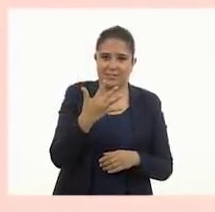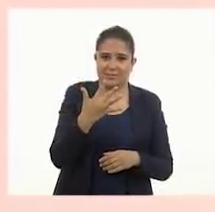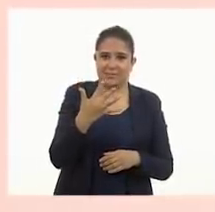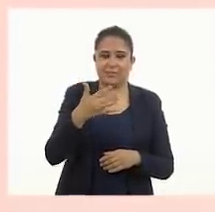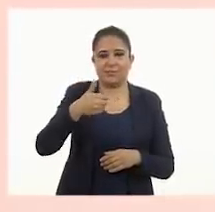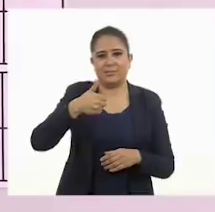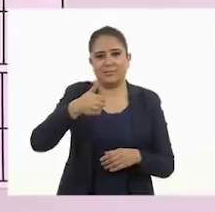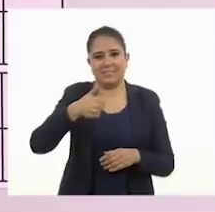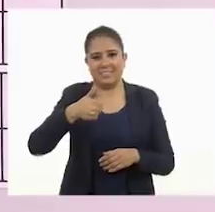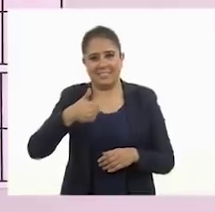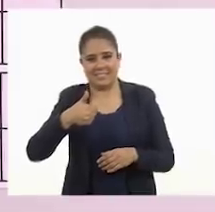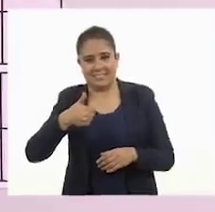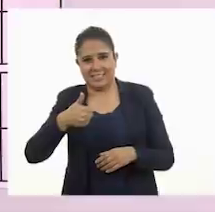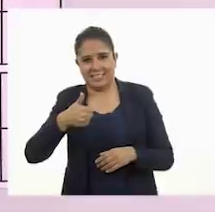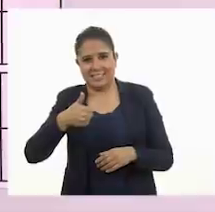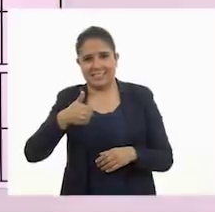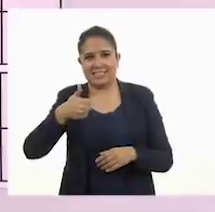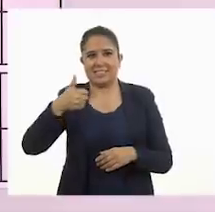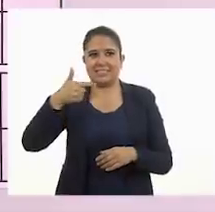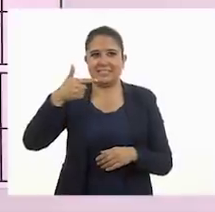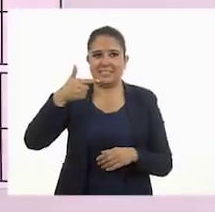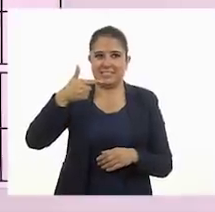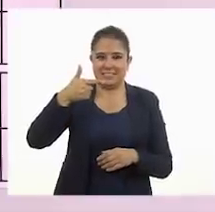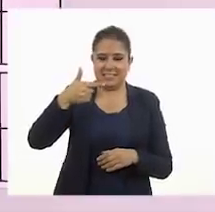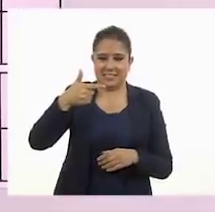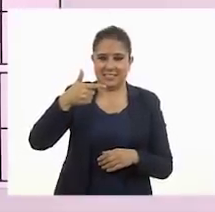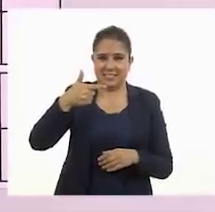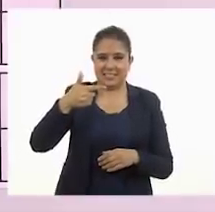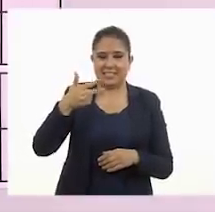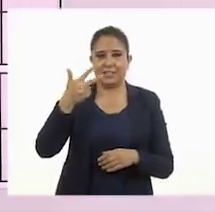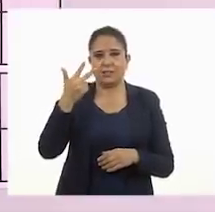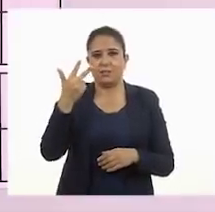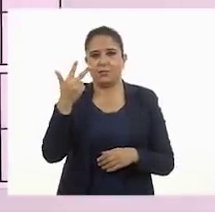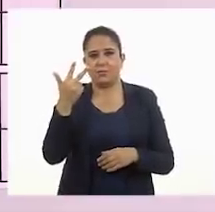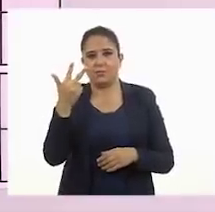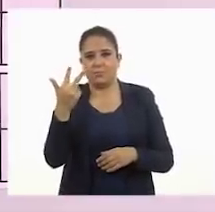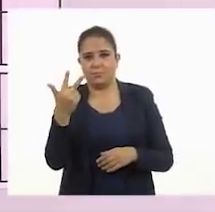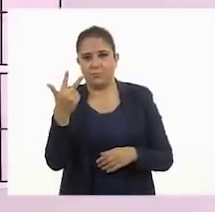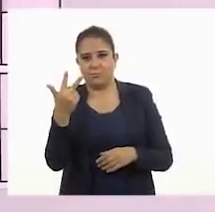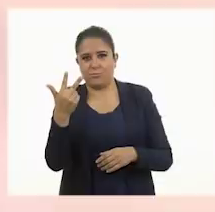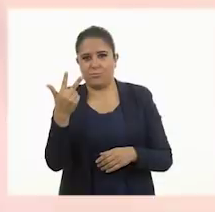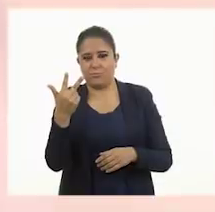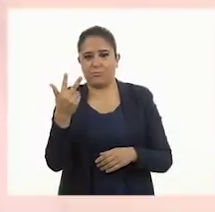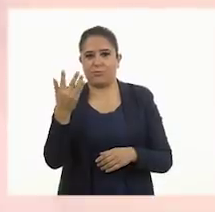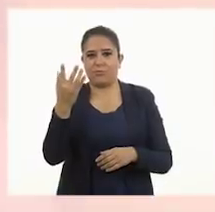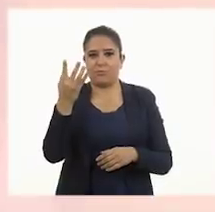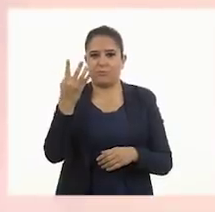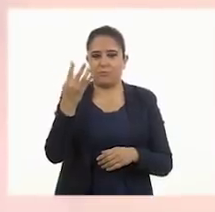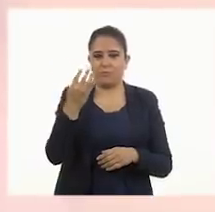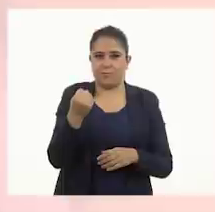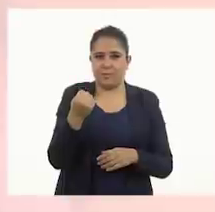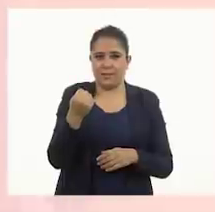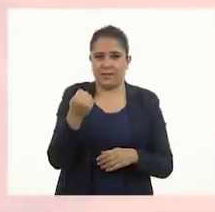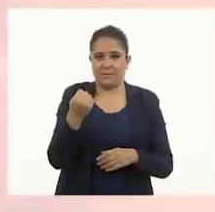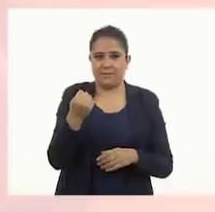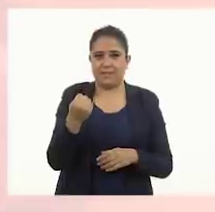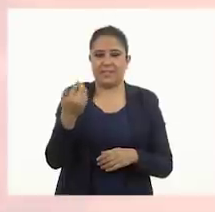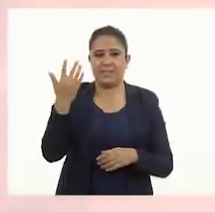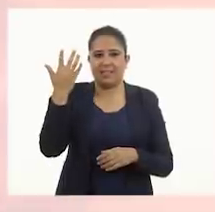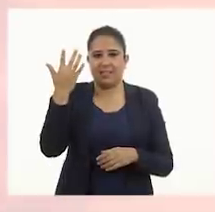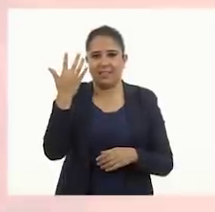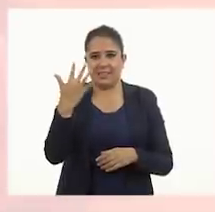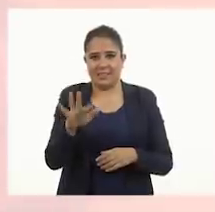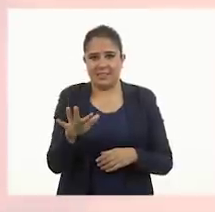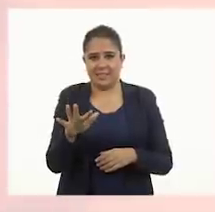cinco, seis, siete, ocho, nueve,